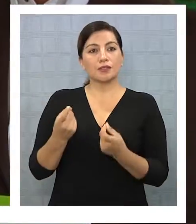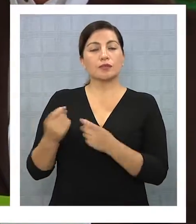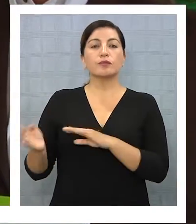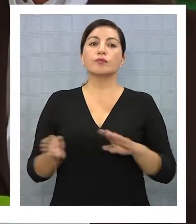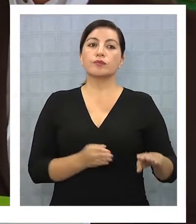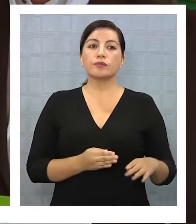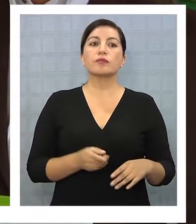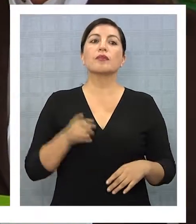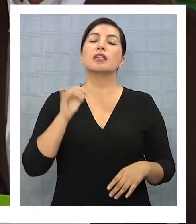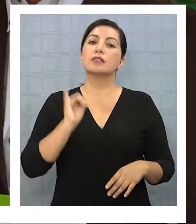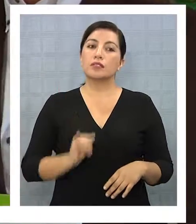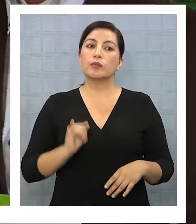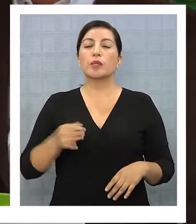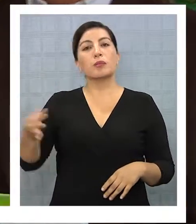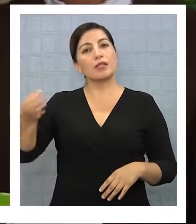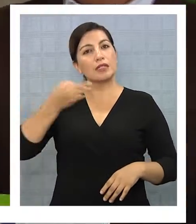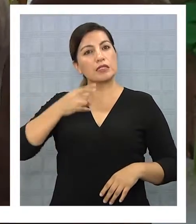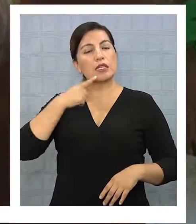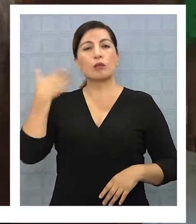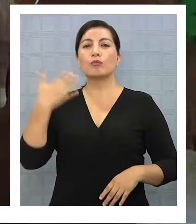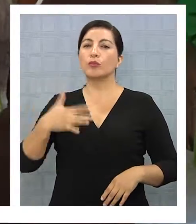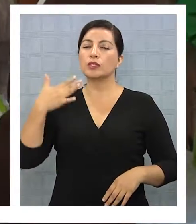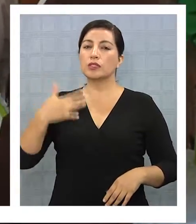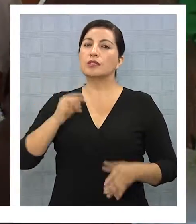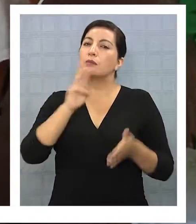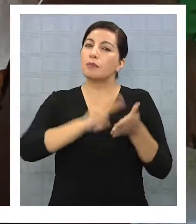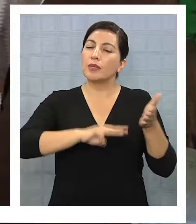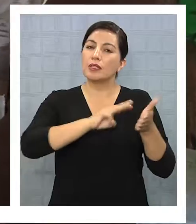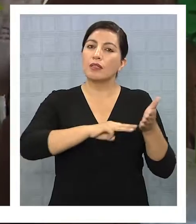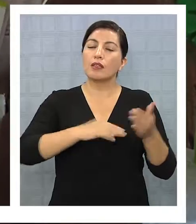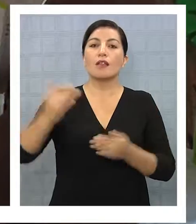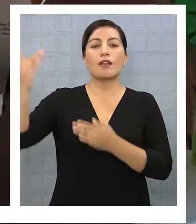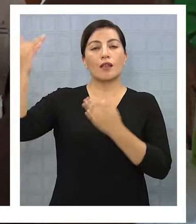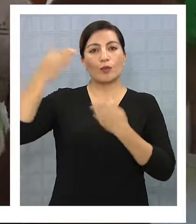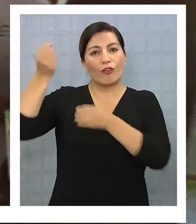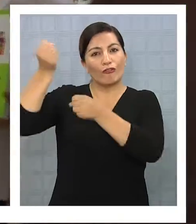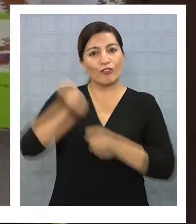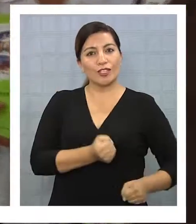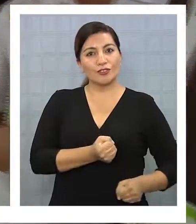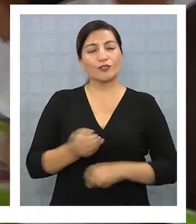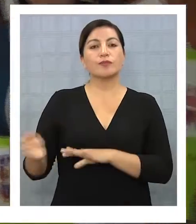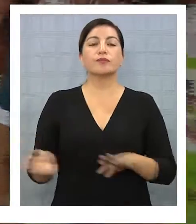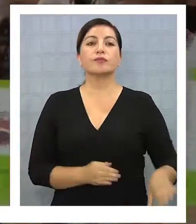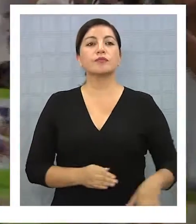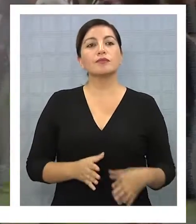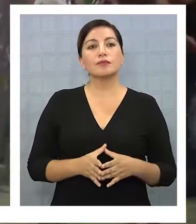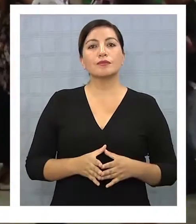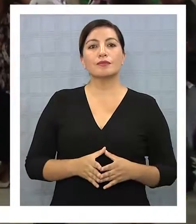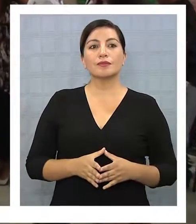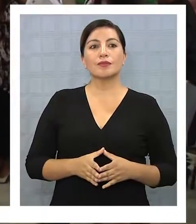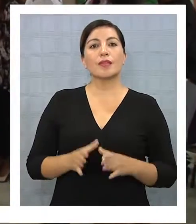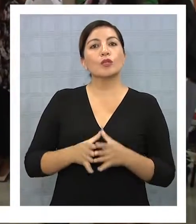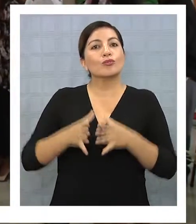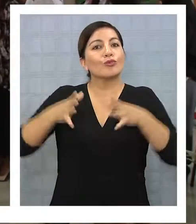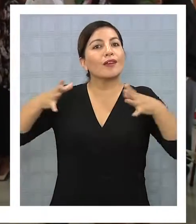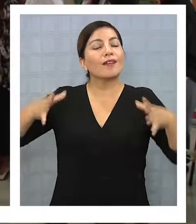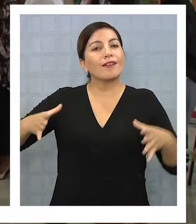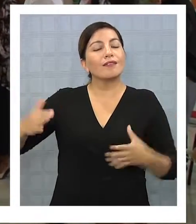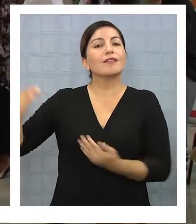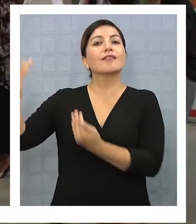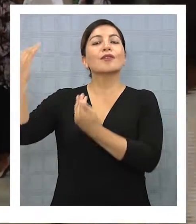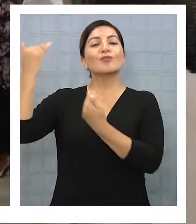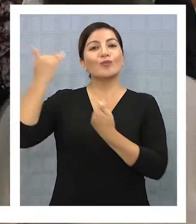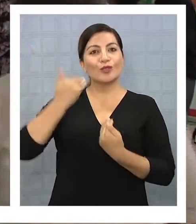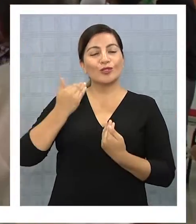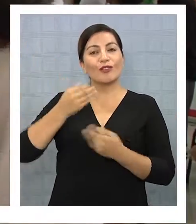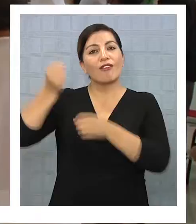involucrados destacan la importancia de este material y el apoyo de la Fundación. Es un tremendo apoyo el que nos ha